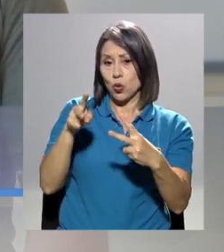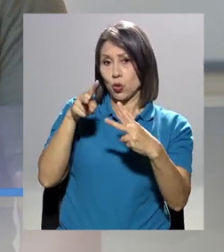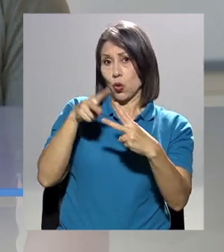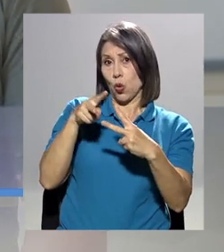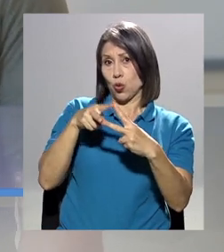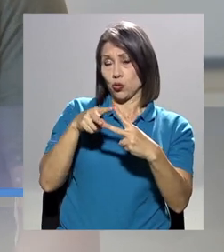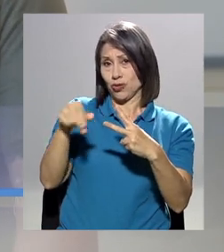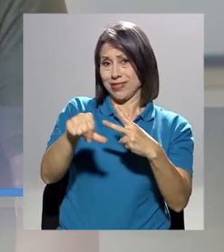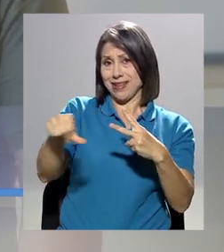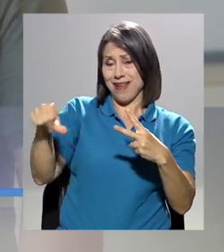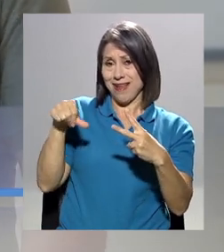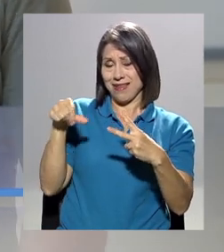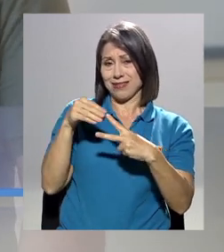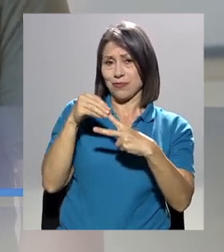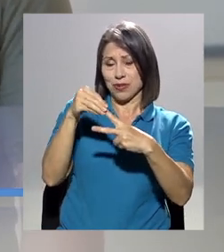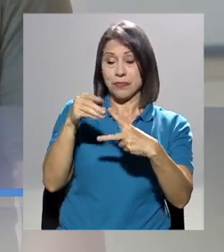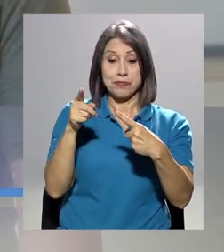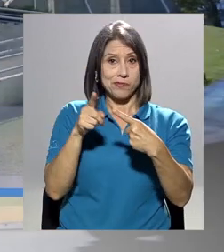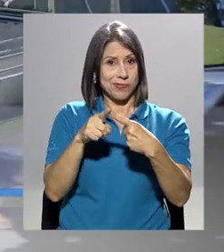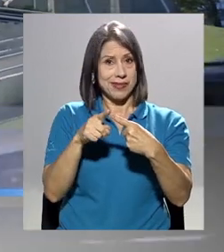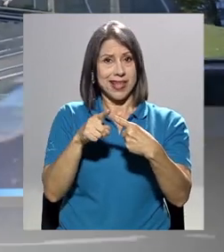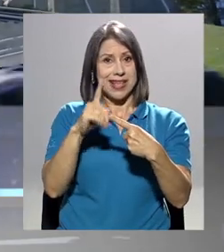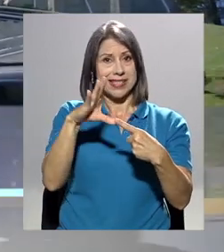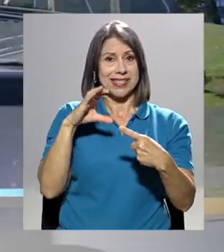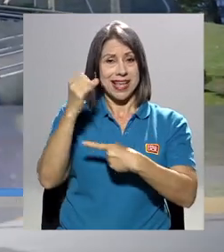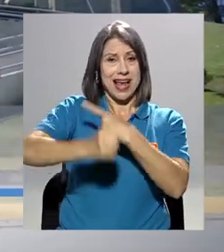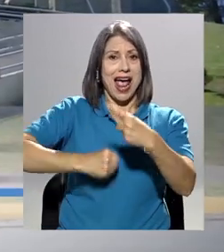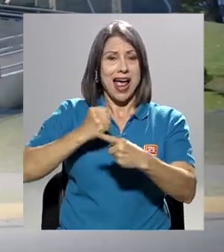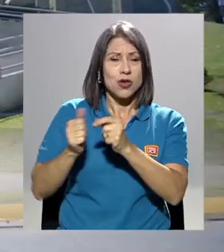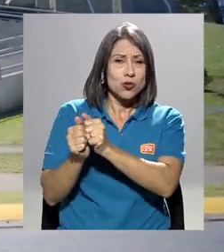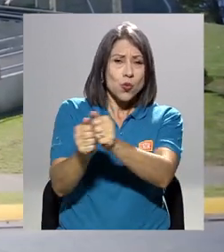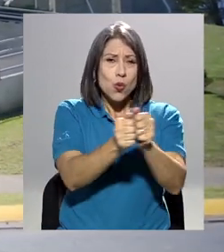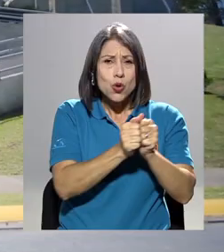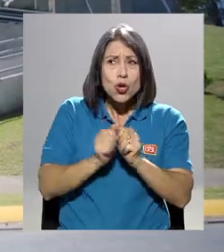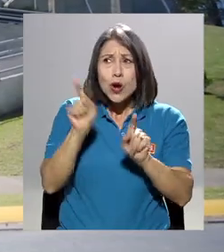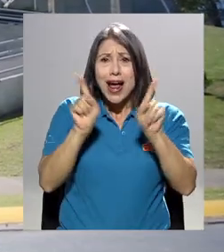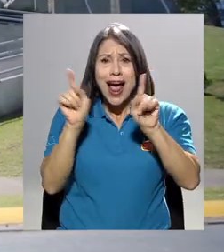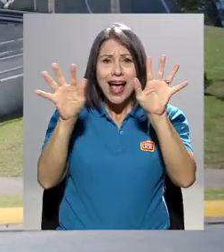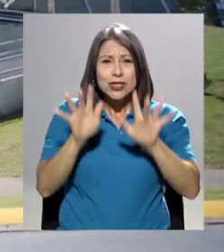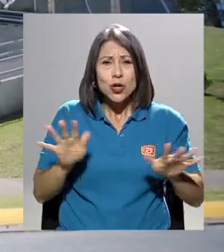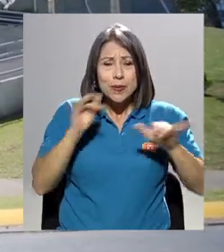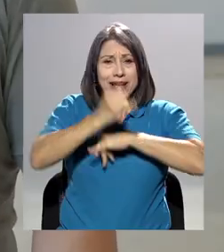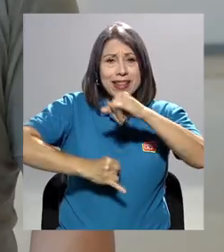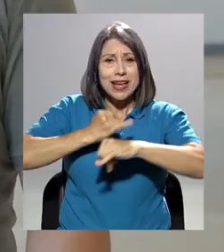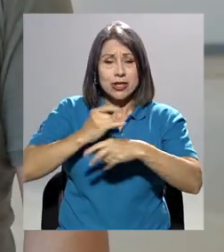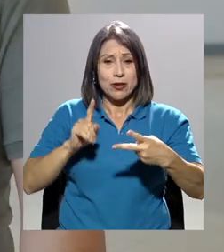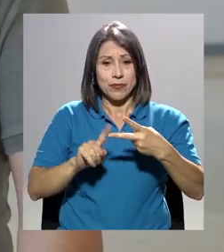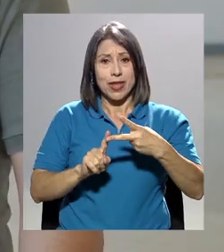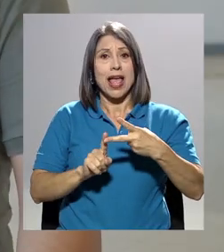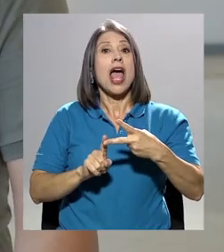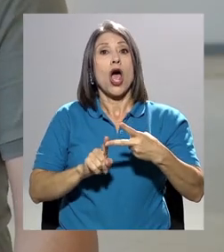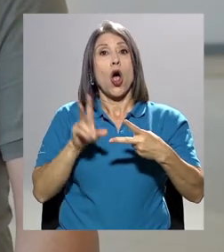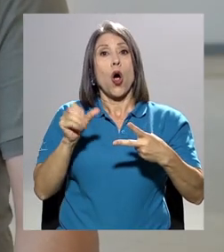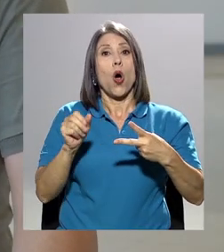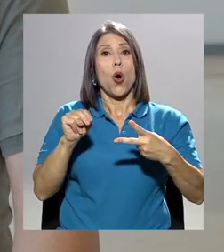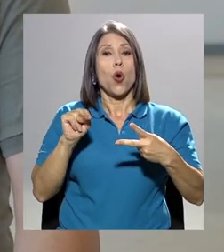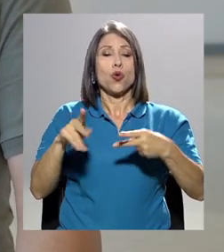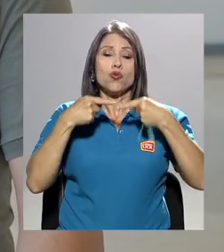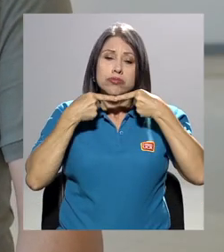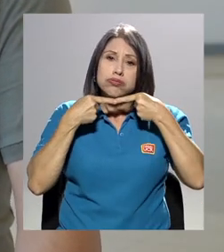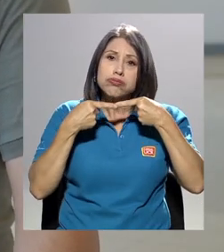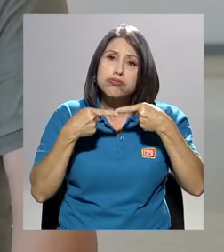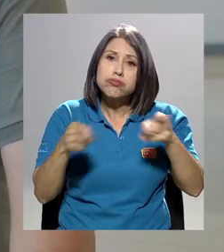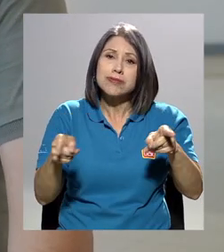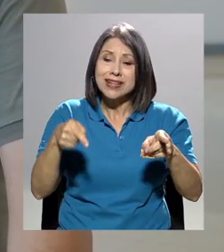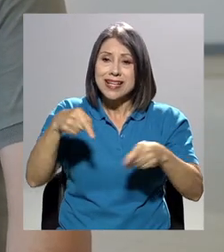principales. Primero, en los 100 años de la Unión Astronómica Internacional y también que 2019 fue decretado por la UNO como el Año Internacional de las Lenguas